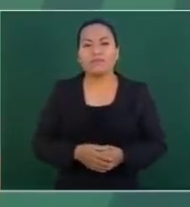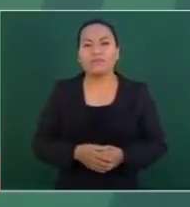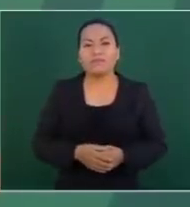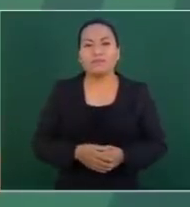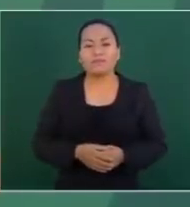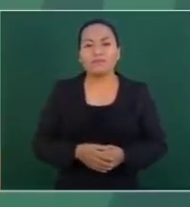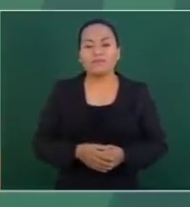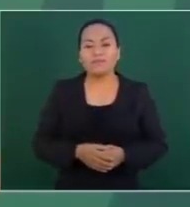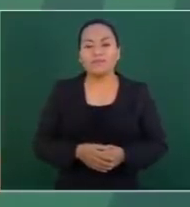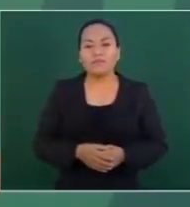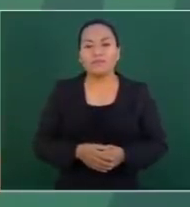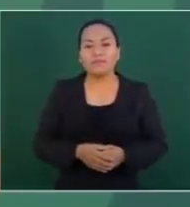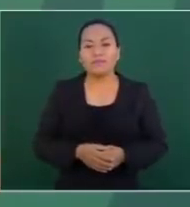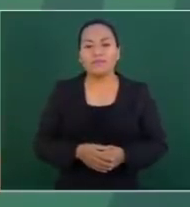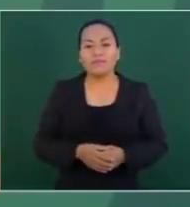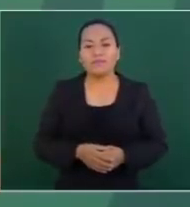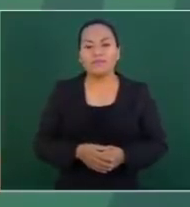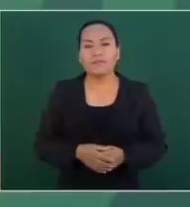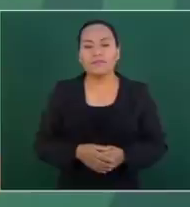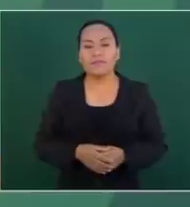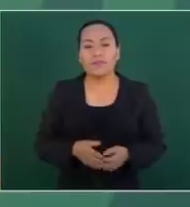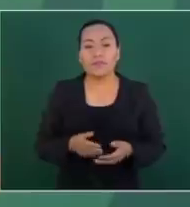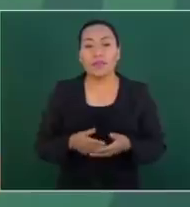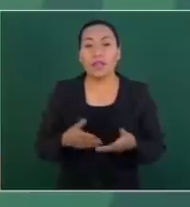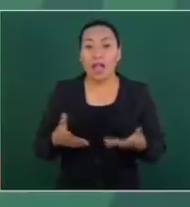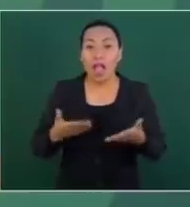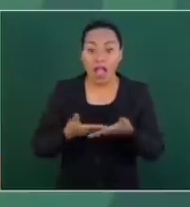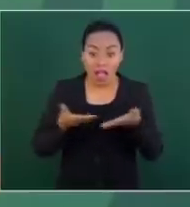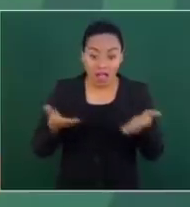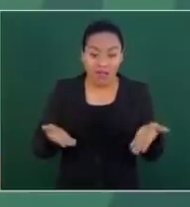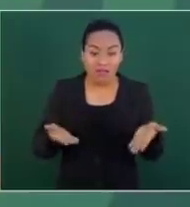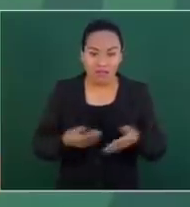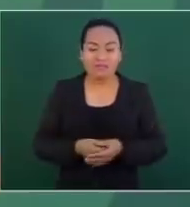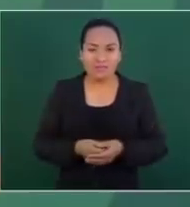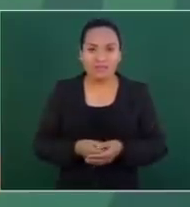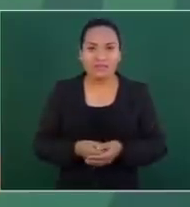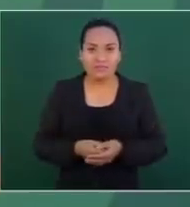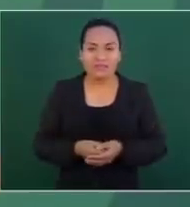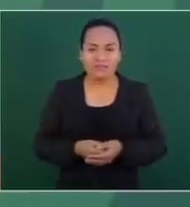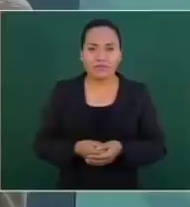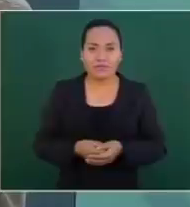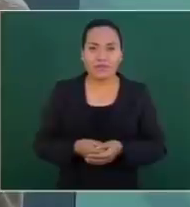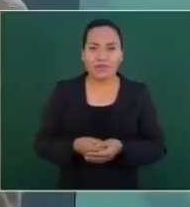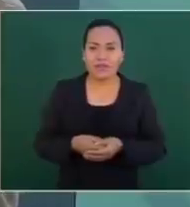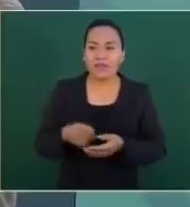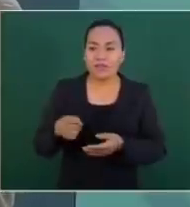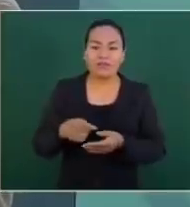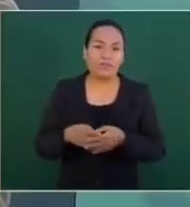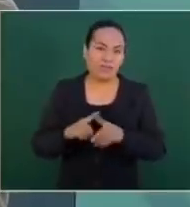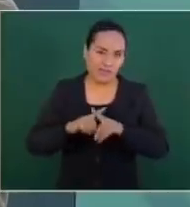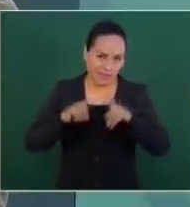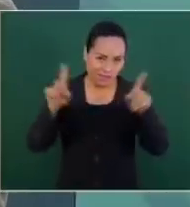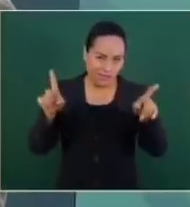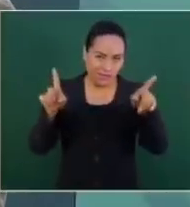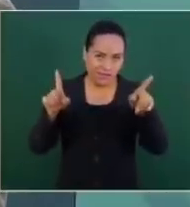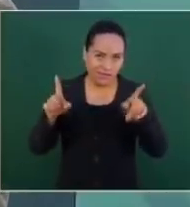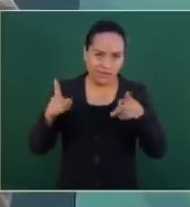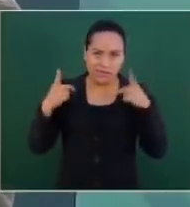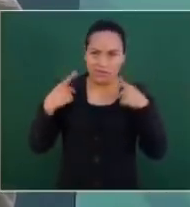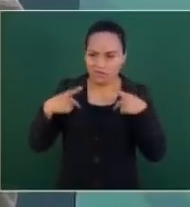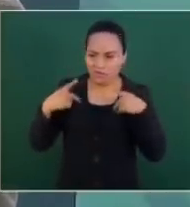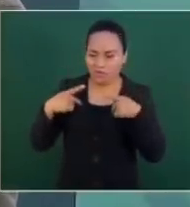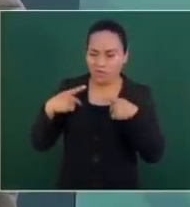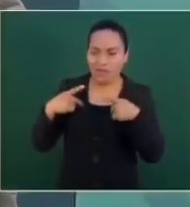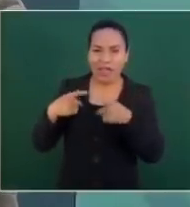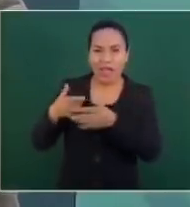ahora es distinto, pero la gente pensaba que Carmen Aristegui